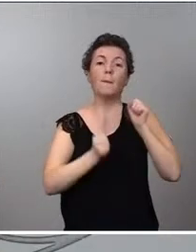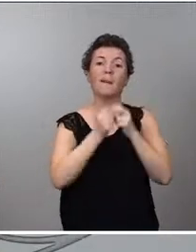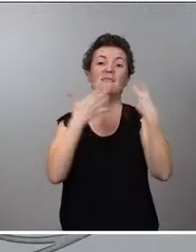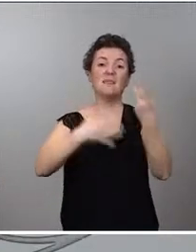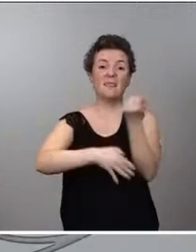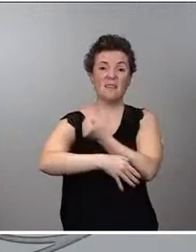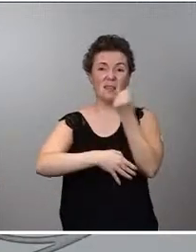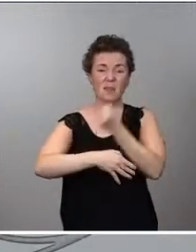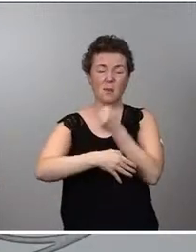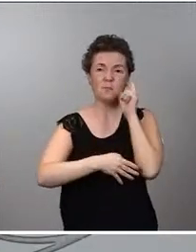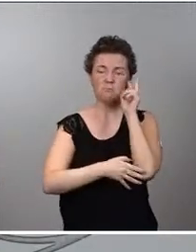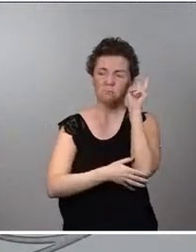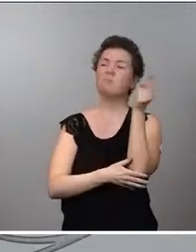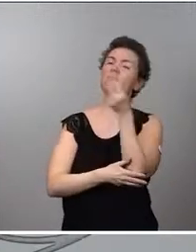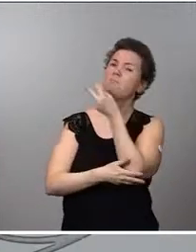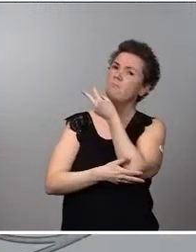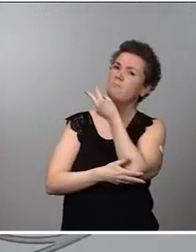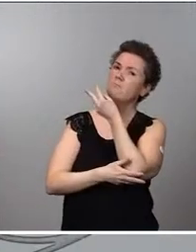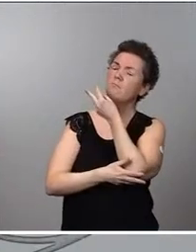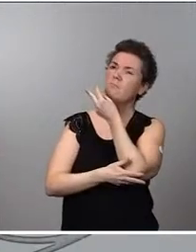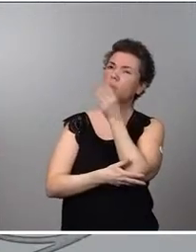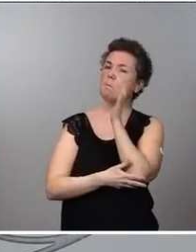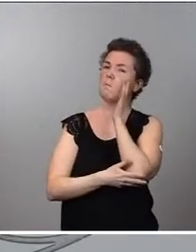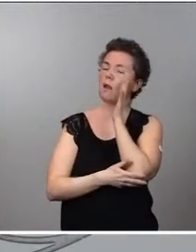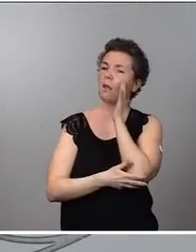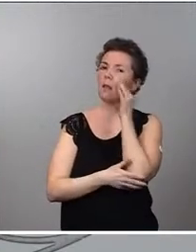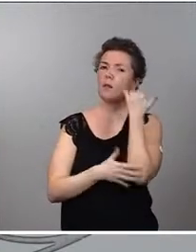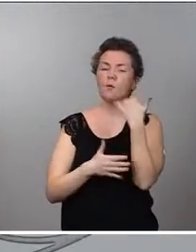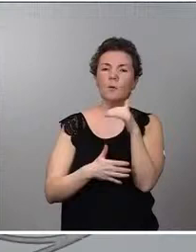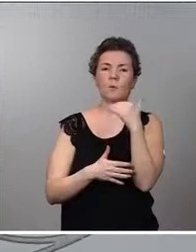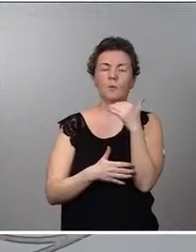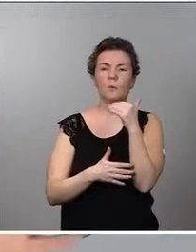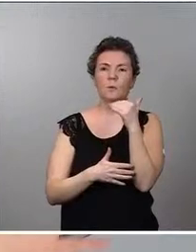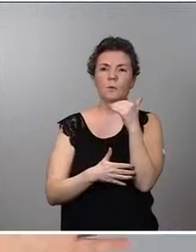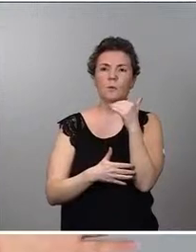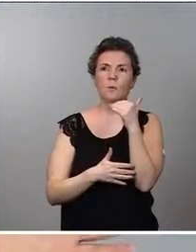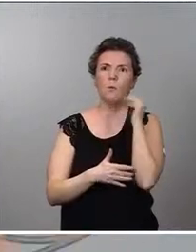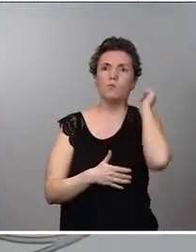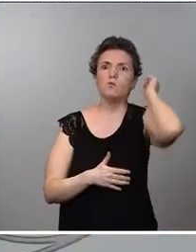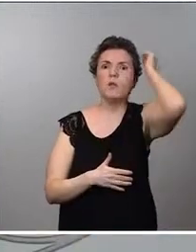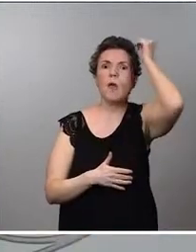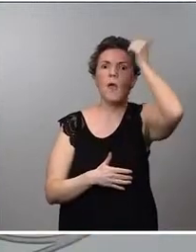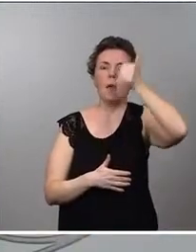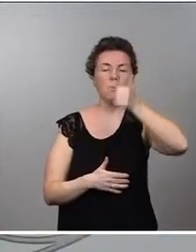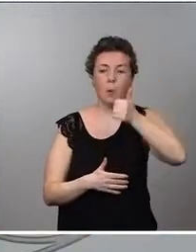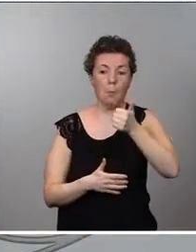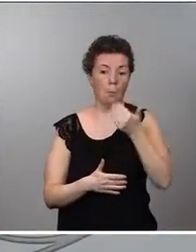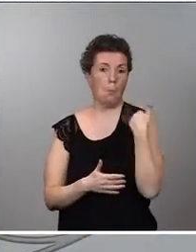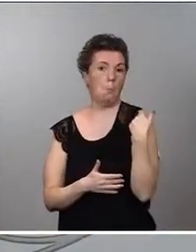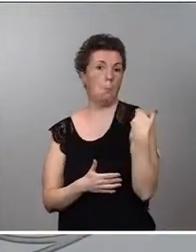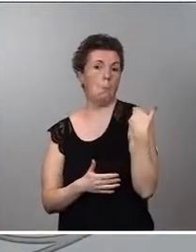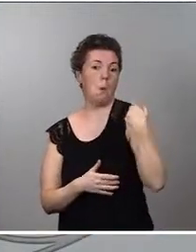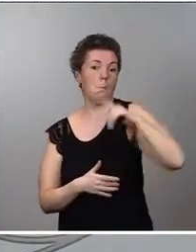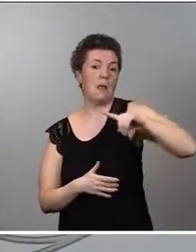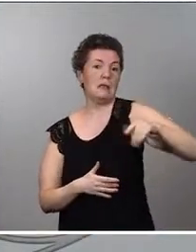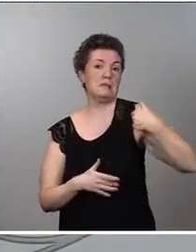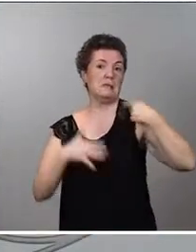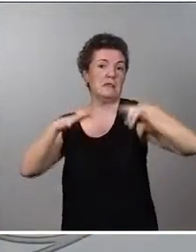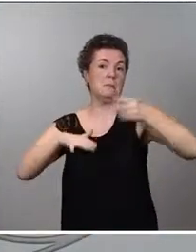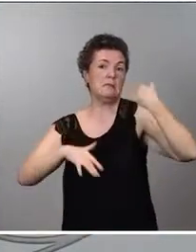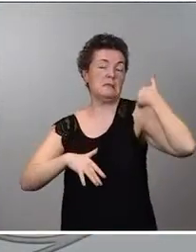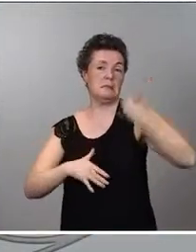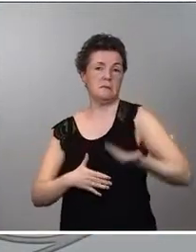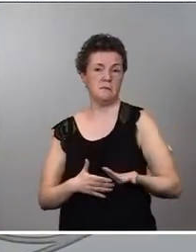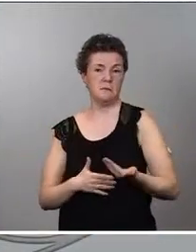echamos una vista atrás que parece que ha pasado mucho tiempo y sin embargo esos escasos meses atrás, siete meses, cuando se